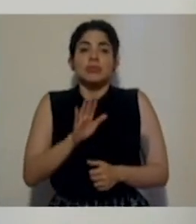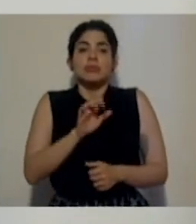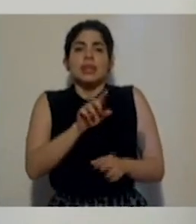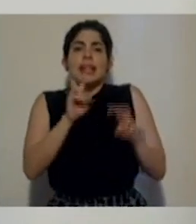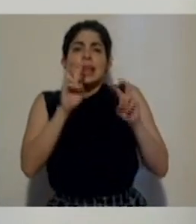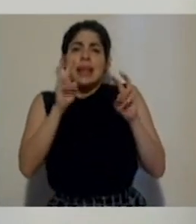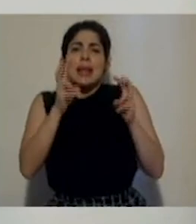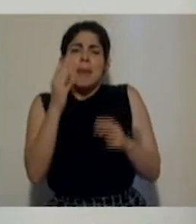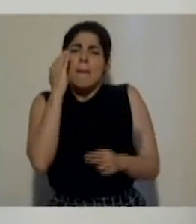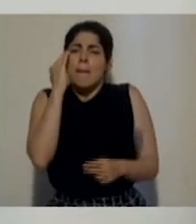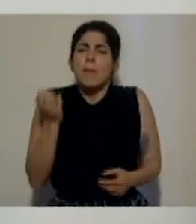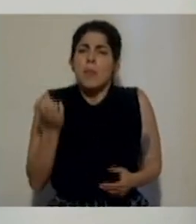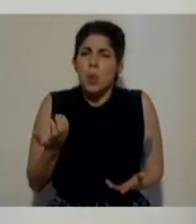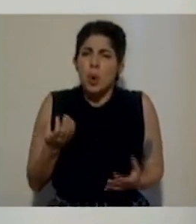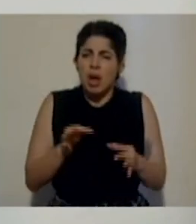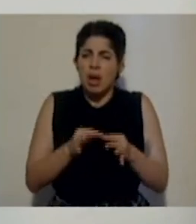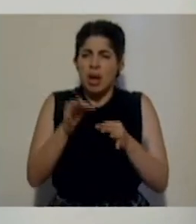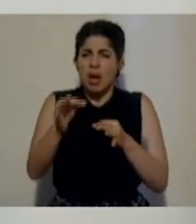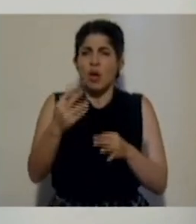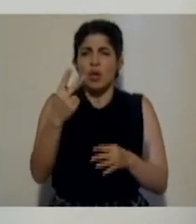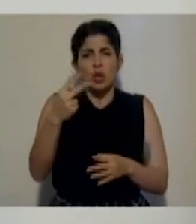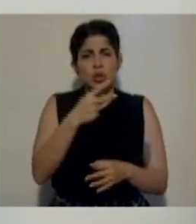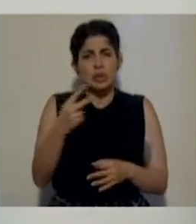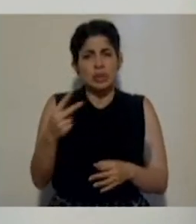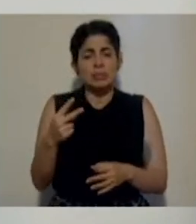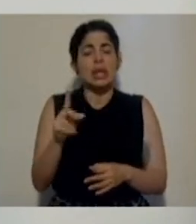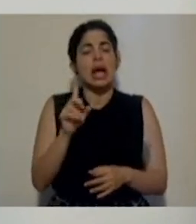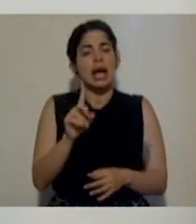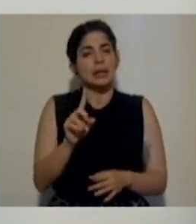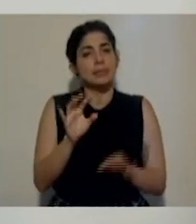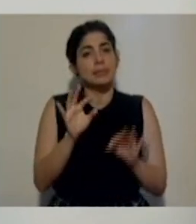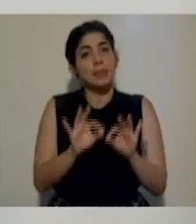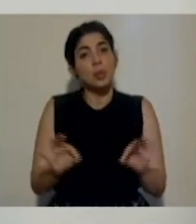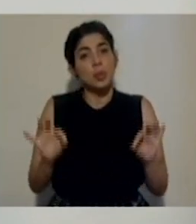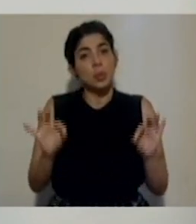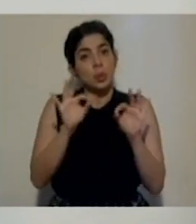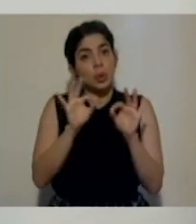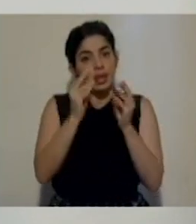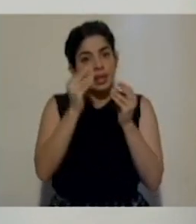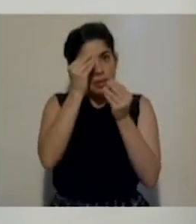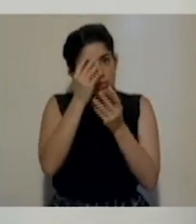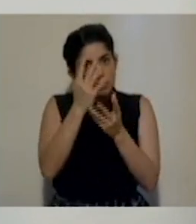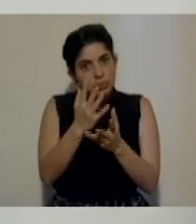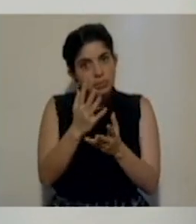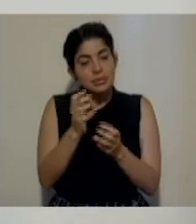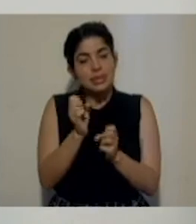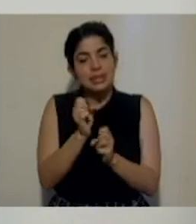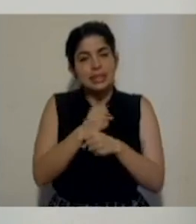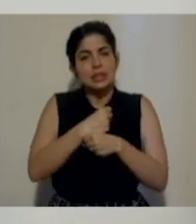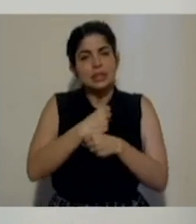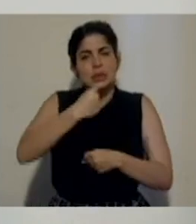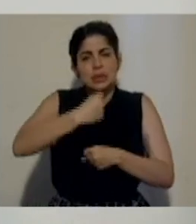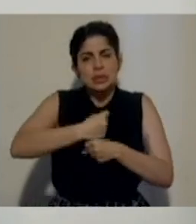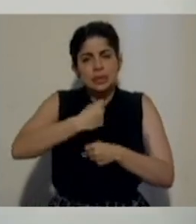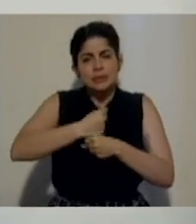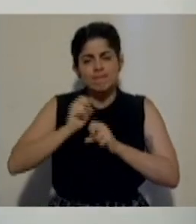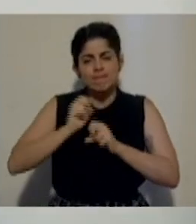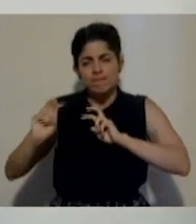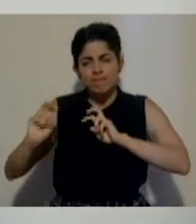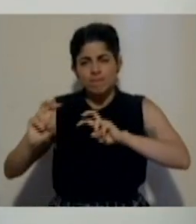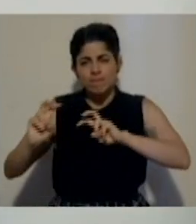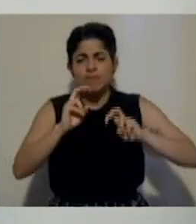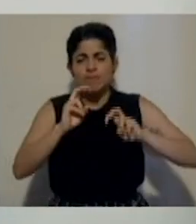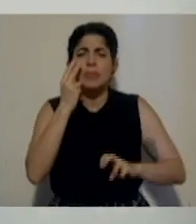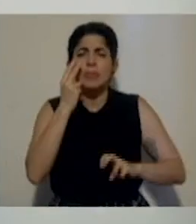que por qué tardamos dos semanas, es importante indicar que se hizo un trabajo de revisión para ver la